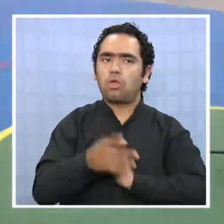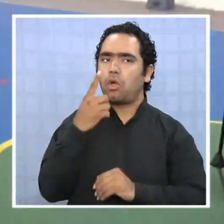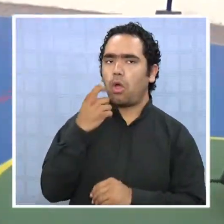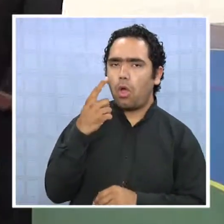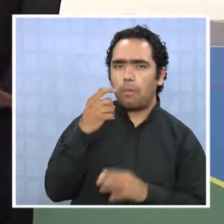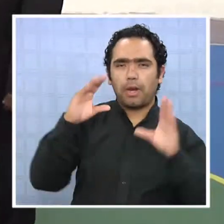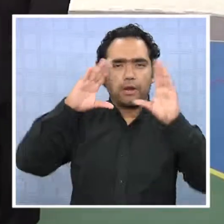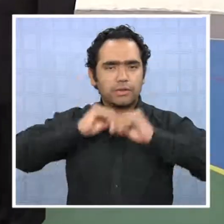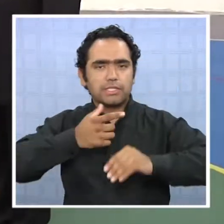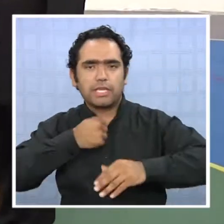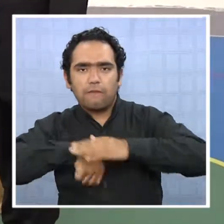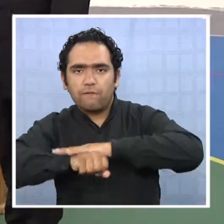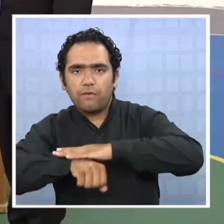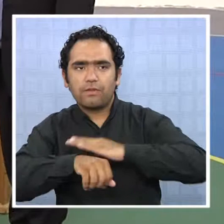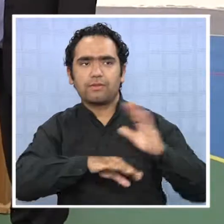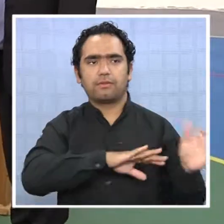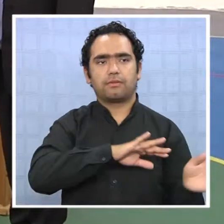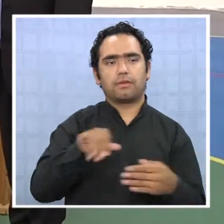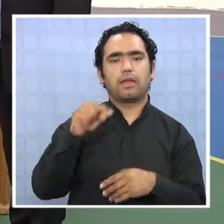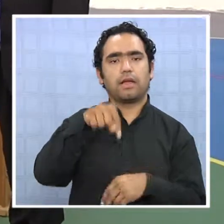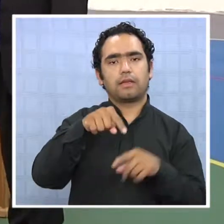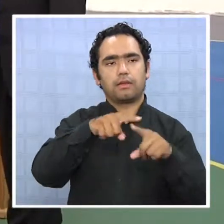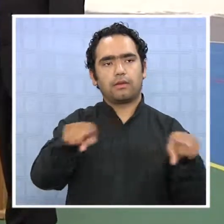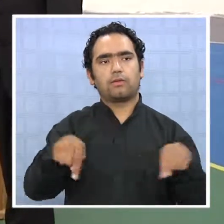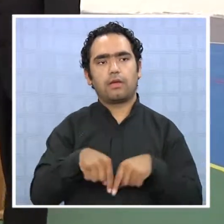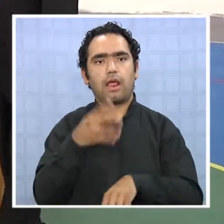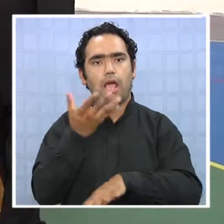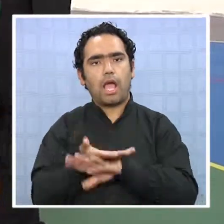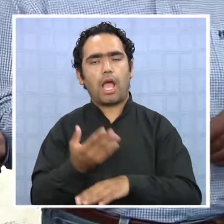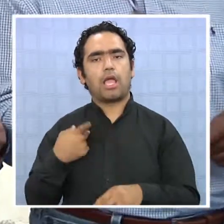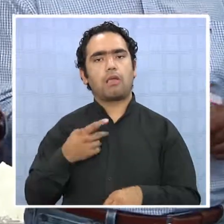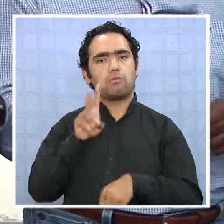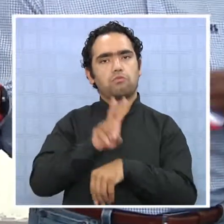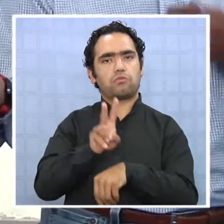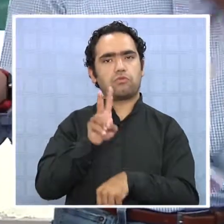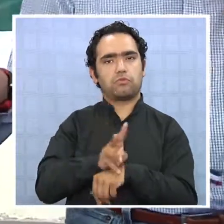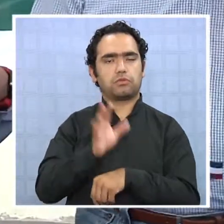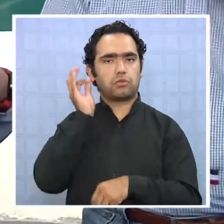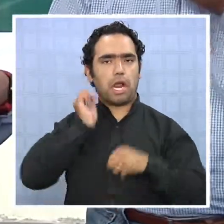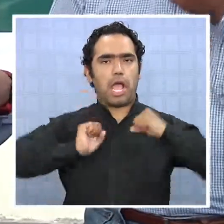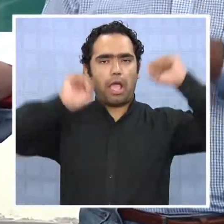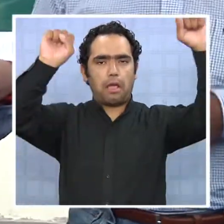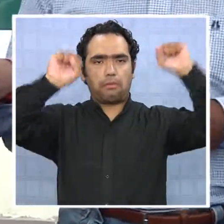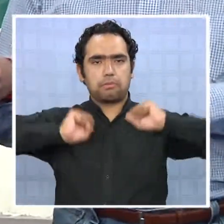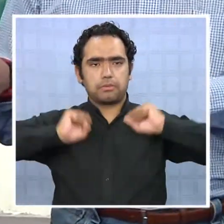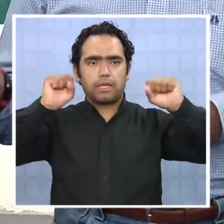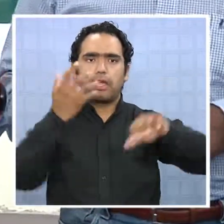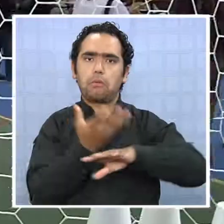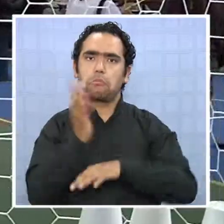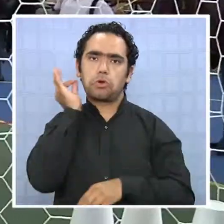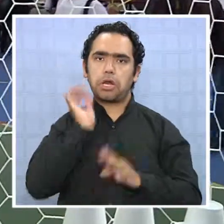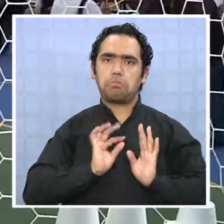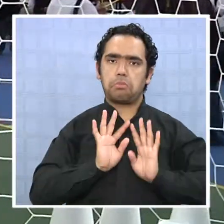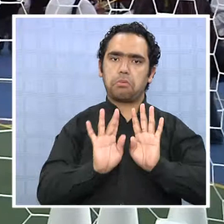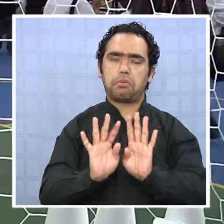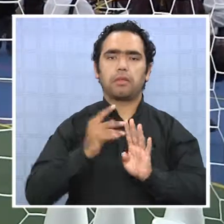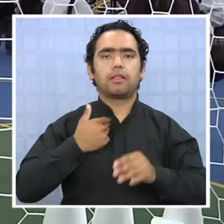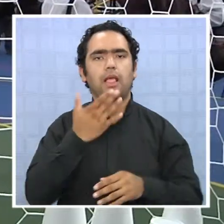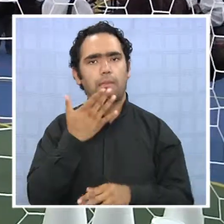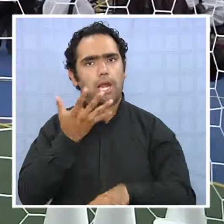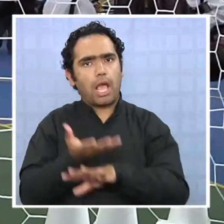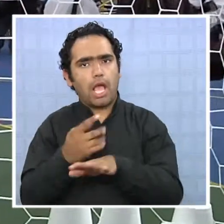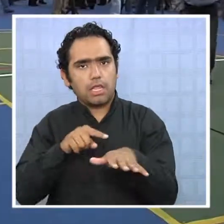varones en la noche. En este lugar se lleva a cabo clases de aeróbica en las que participan las mujeres del sector, además de